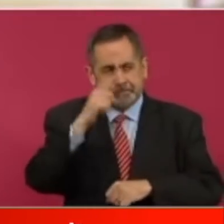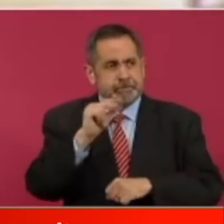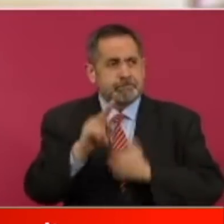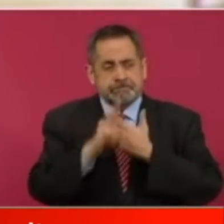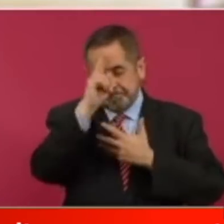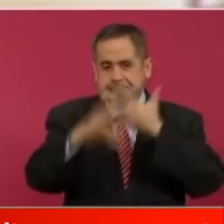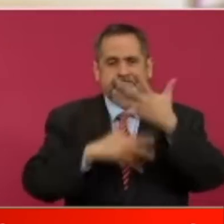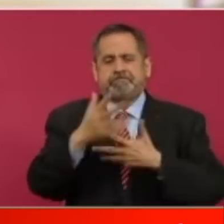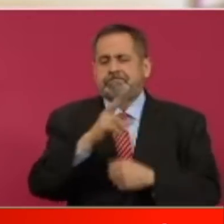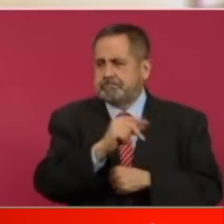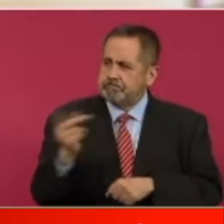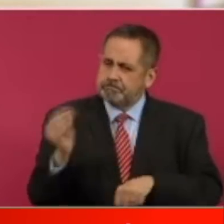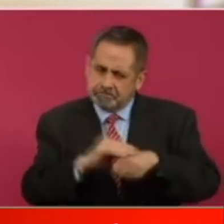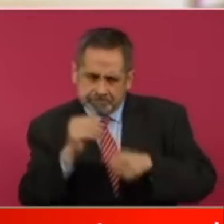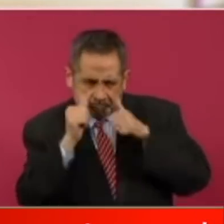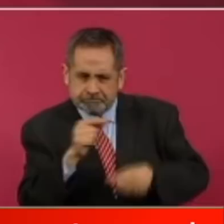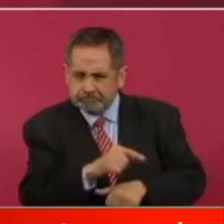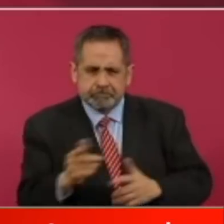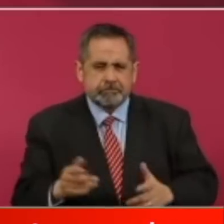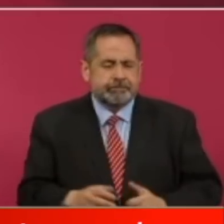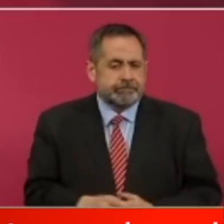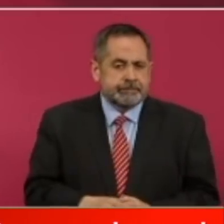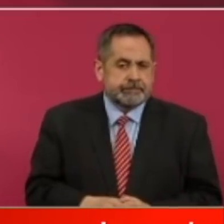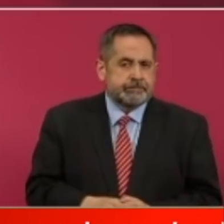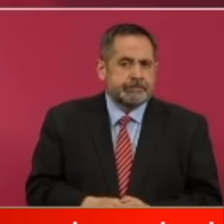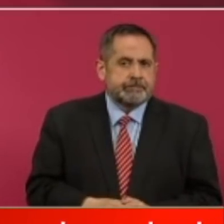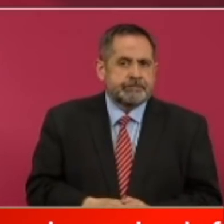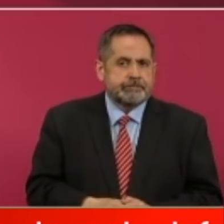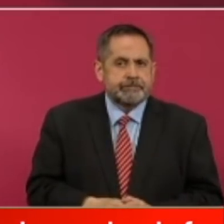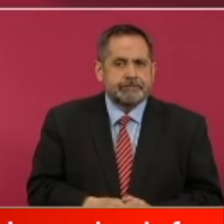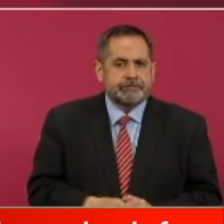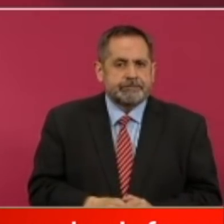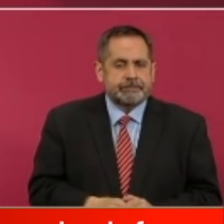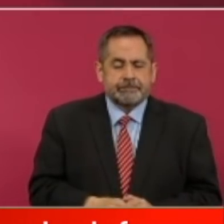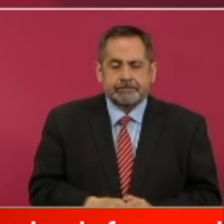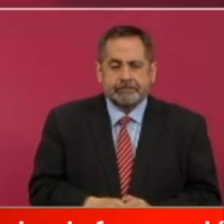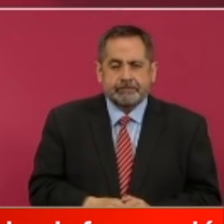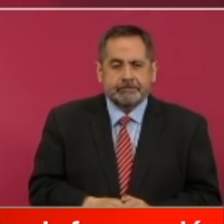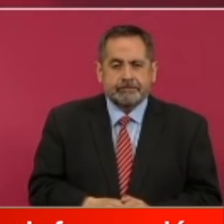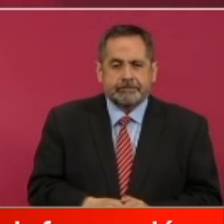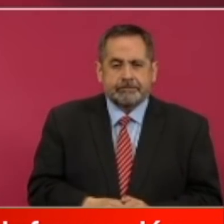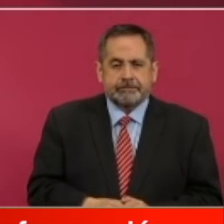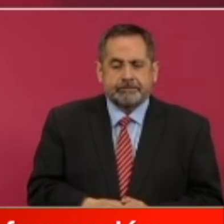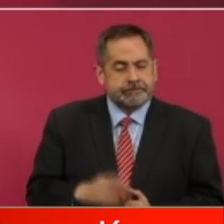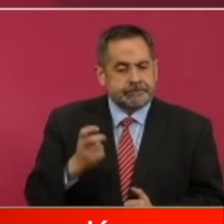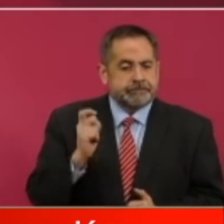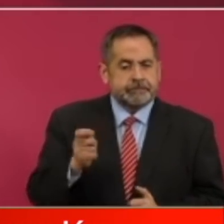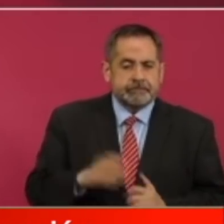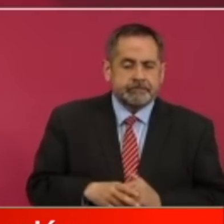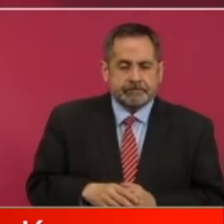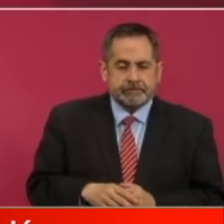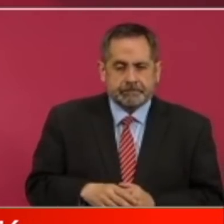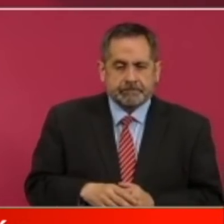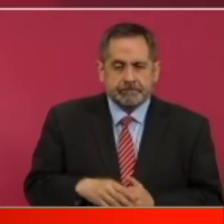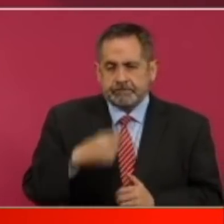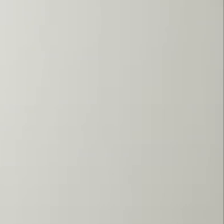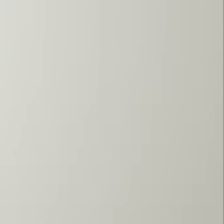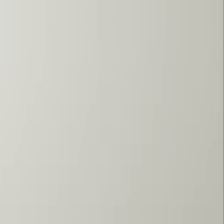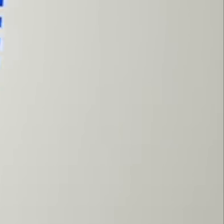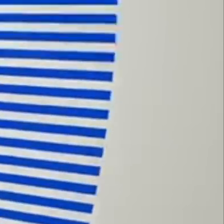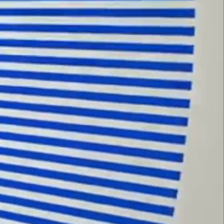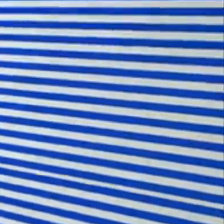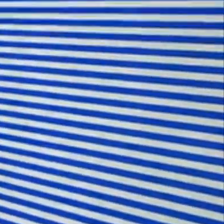video te invito a que te suscribas a este canal y le des click a la campanita yo soy Pepe Ramírez y nos vemos hasta la próxima ma'am